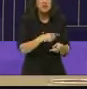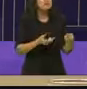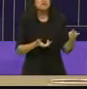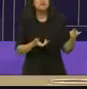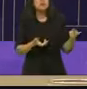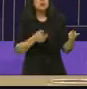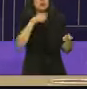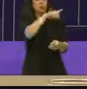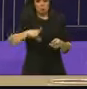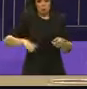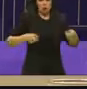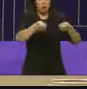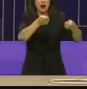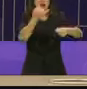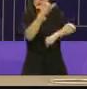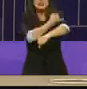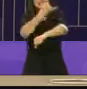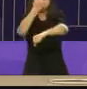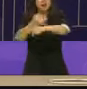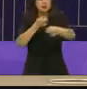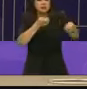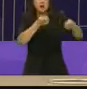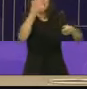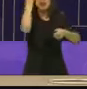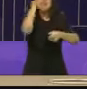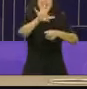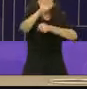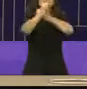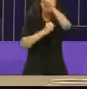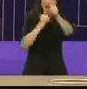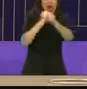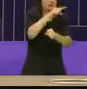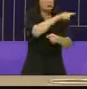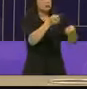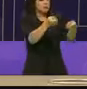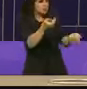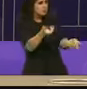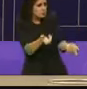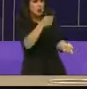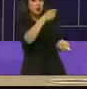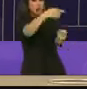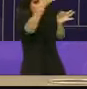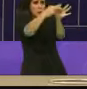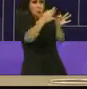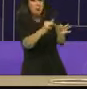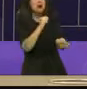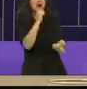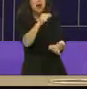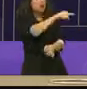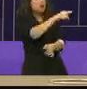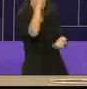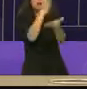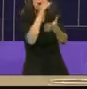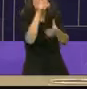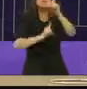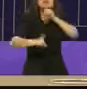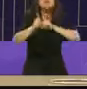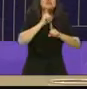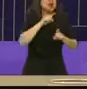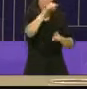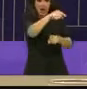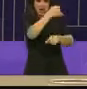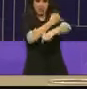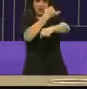Gobernaste Iztapalapa casi 10 años. Y no cumpliste, mentiste. Ni es segura,